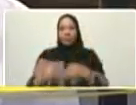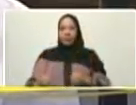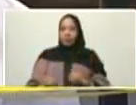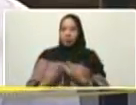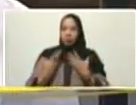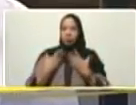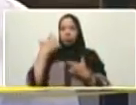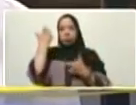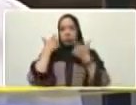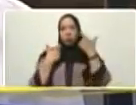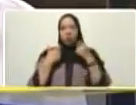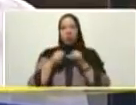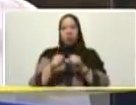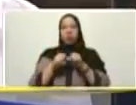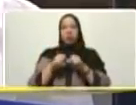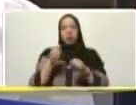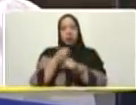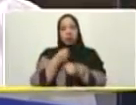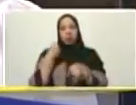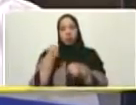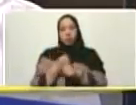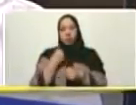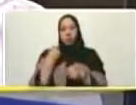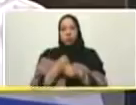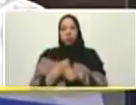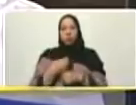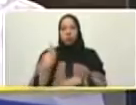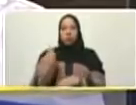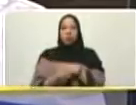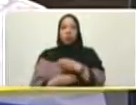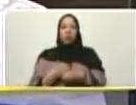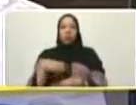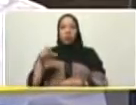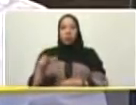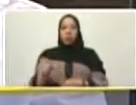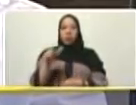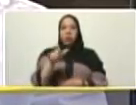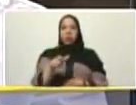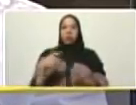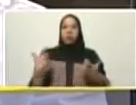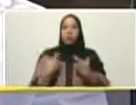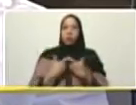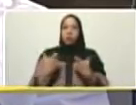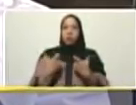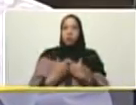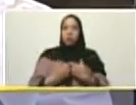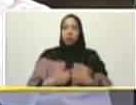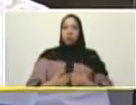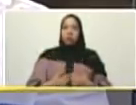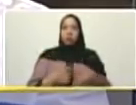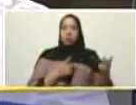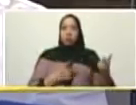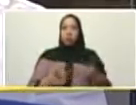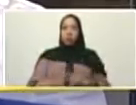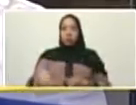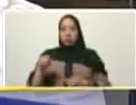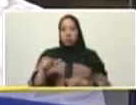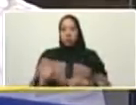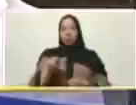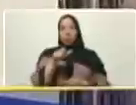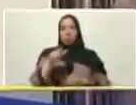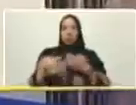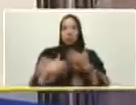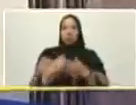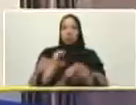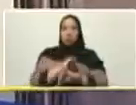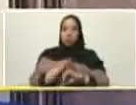si seguimos como hasta ahora lo estamos haciendo indudablemente que Chávez permanecerá por siempre en el corazón y en el